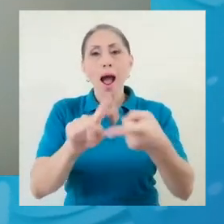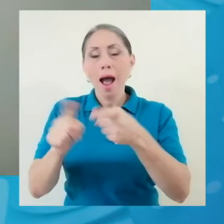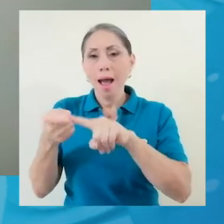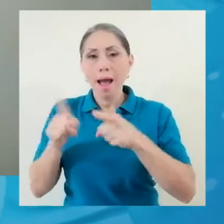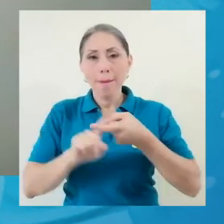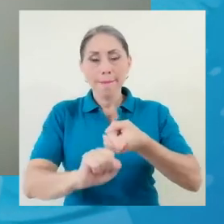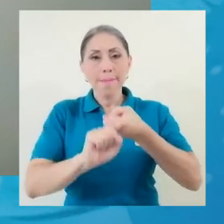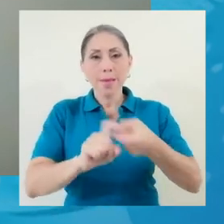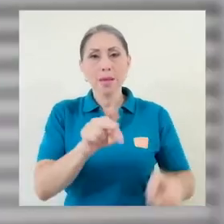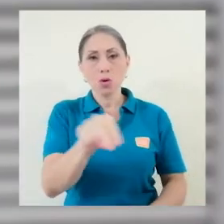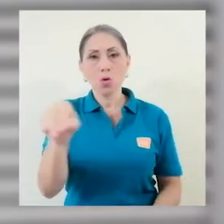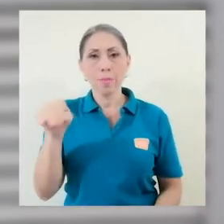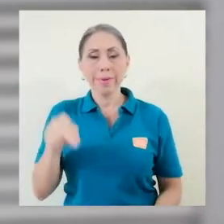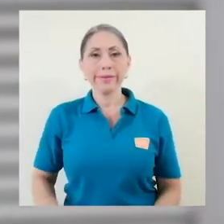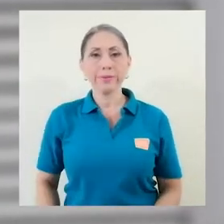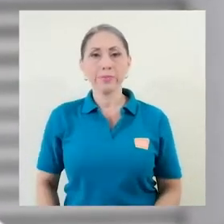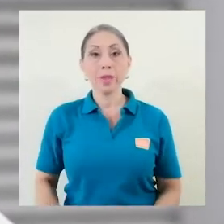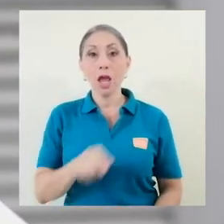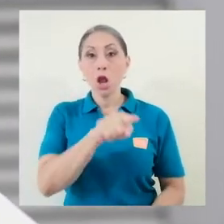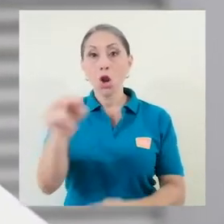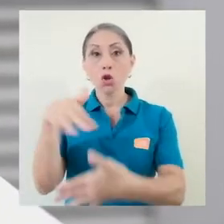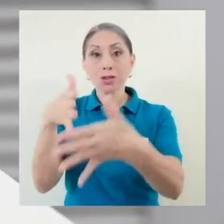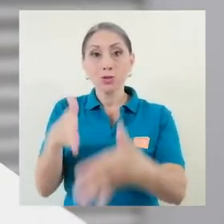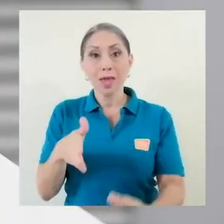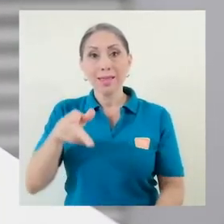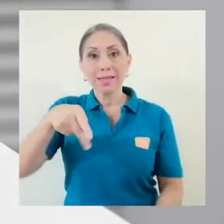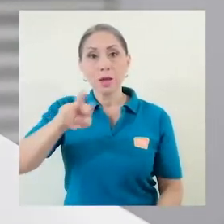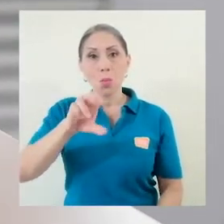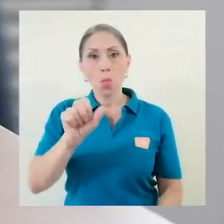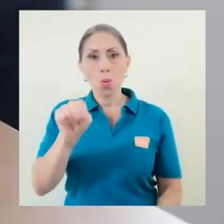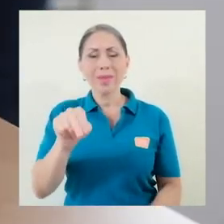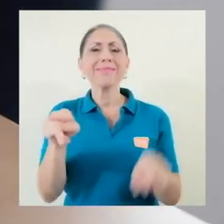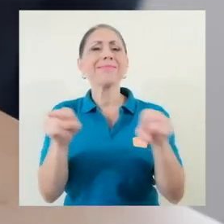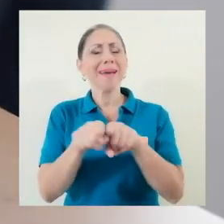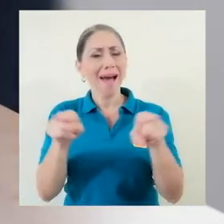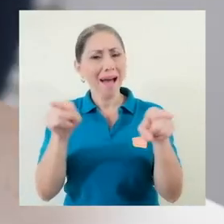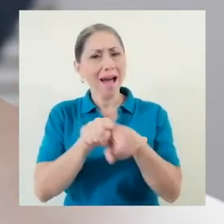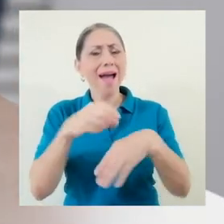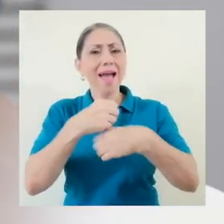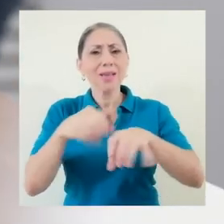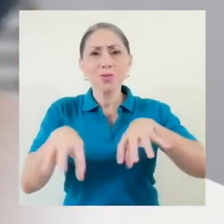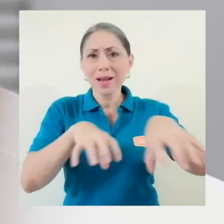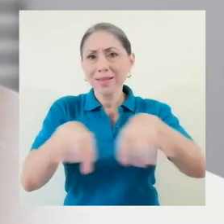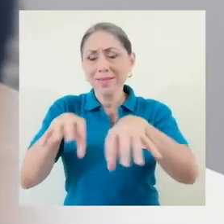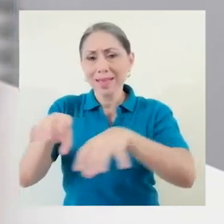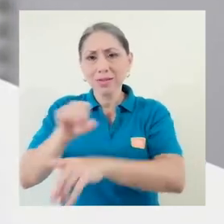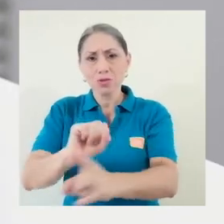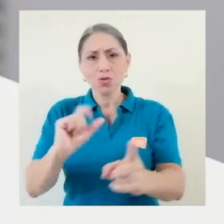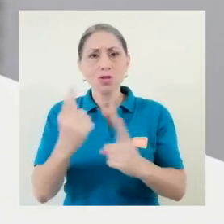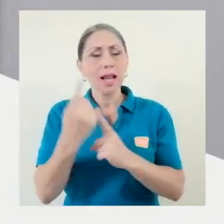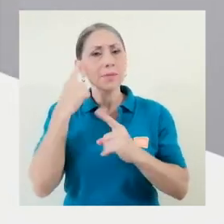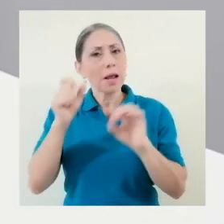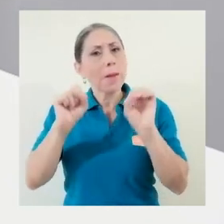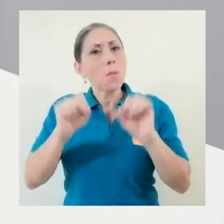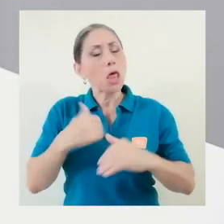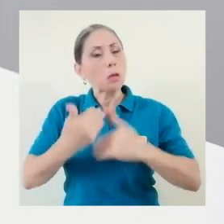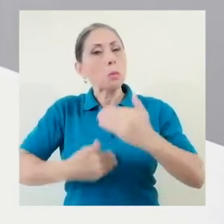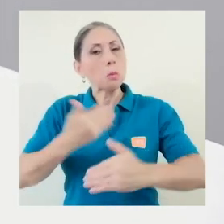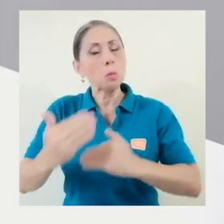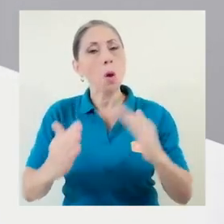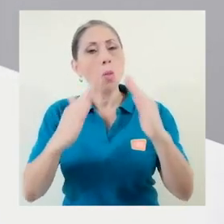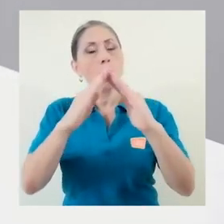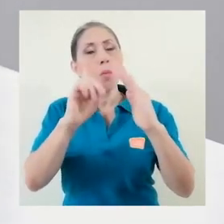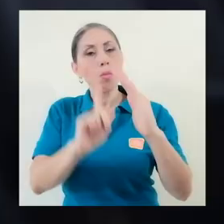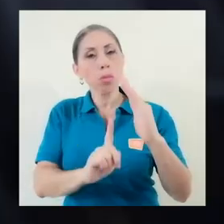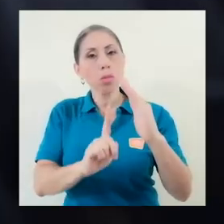con sus compañeros. Los estudiantes del Pro-In también han realizado actividades sociales para sobrellevar la